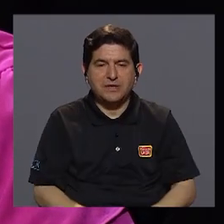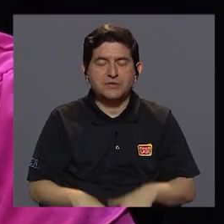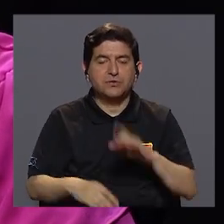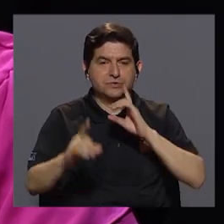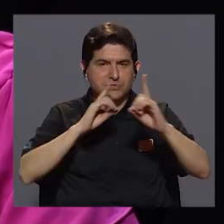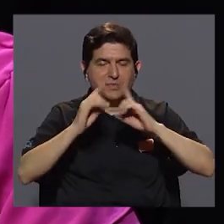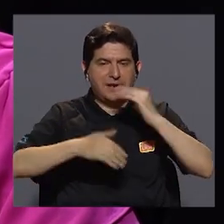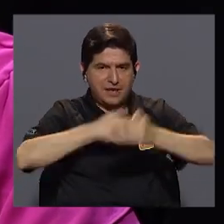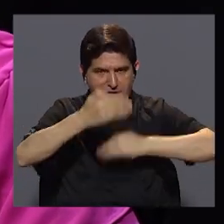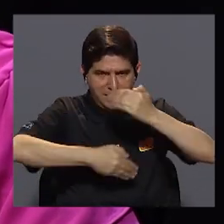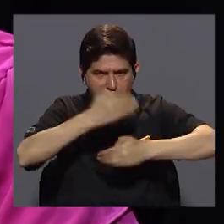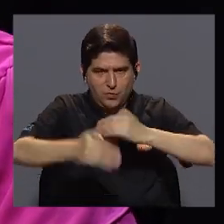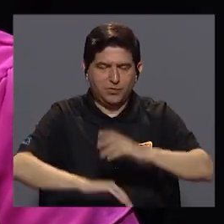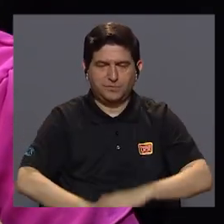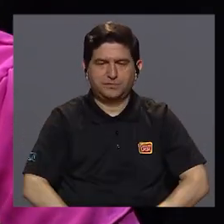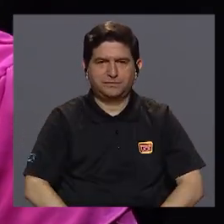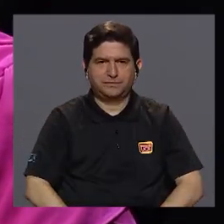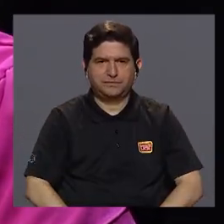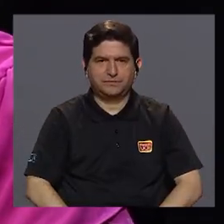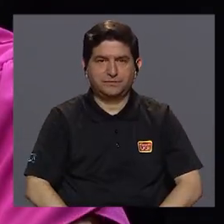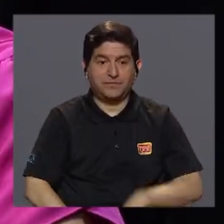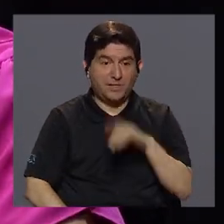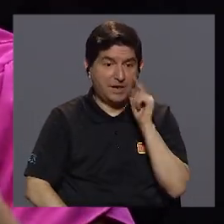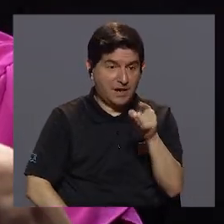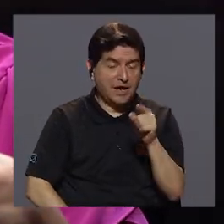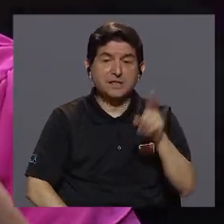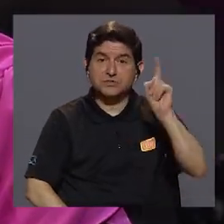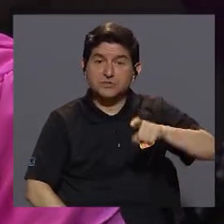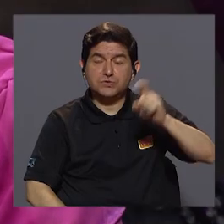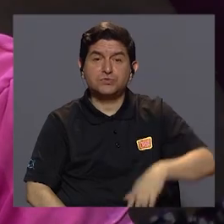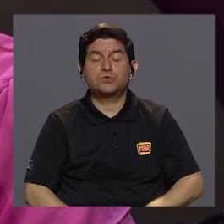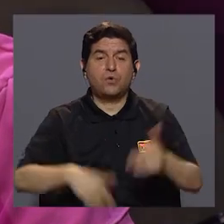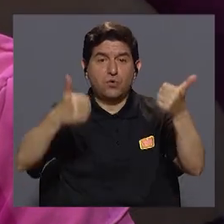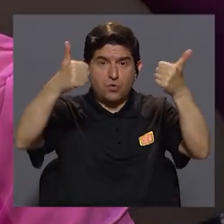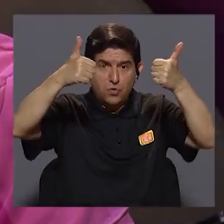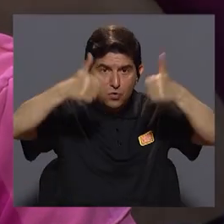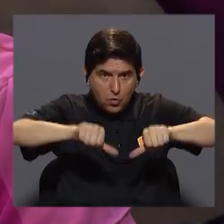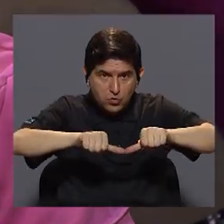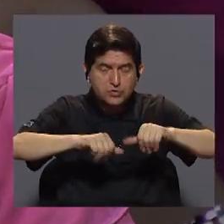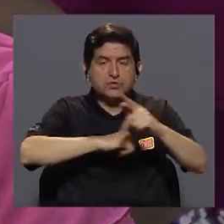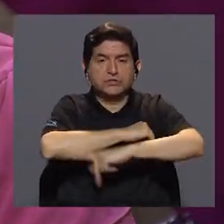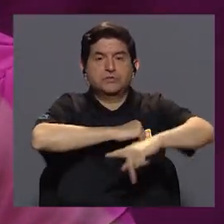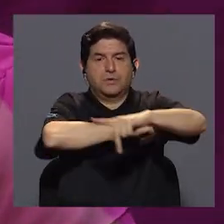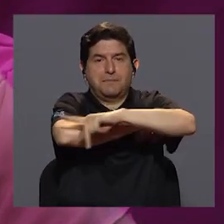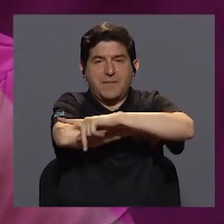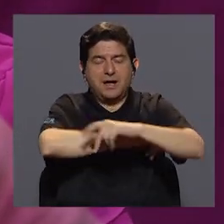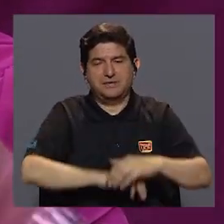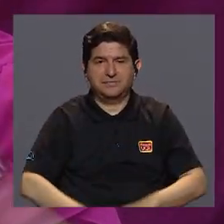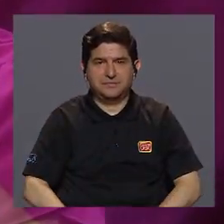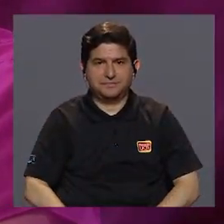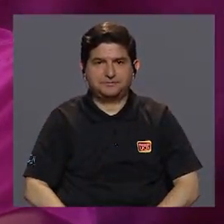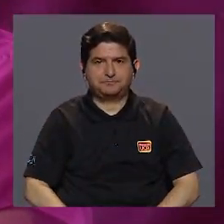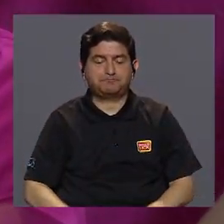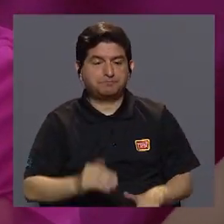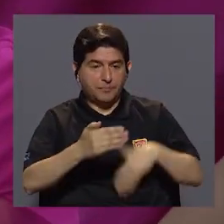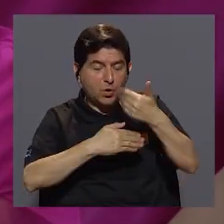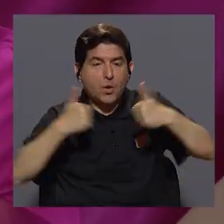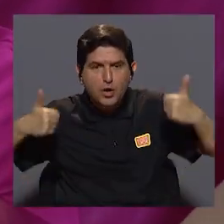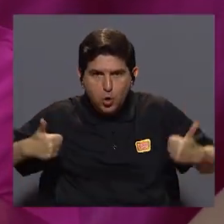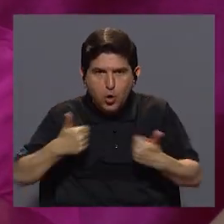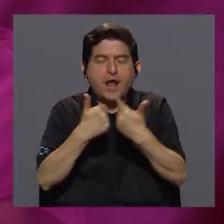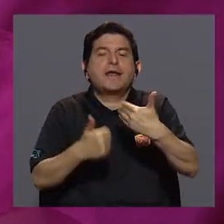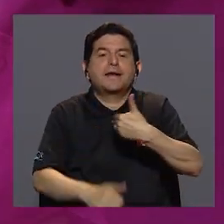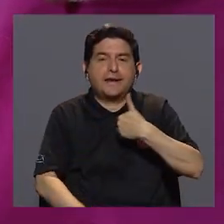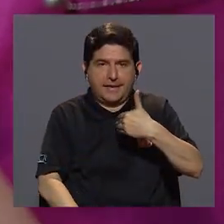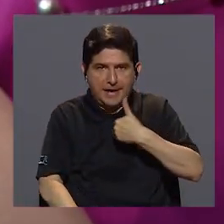dialogar, que esto lo que requiere es un consenso a nivel de país. Y después, el reto que siempre